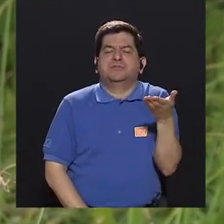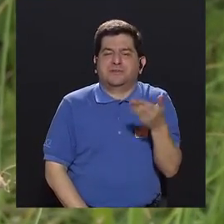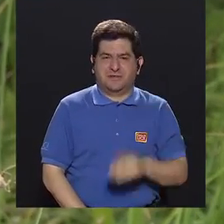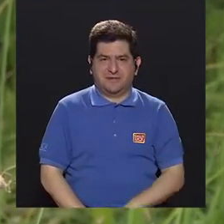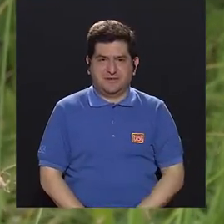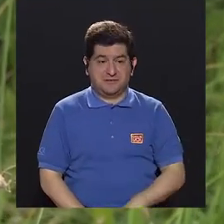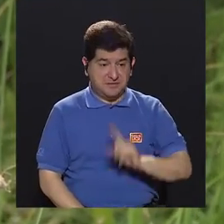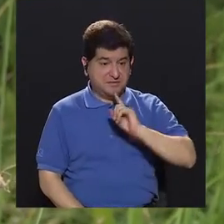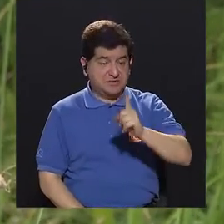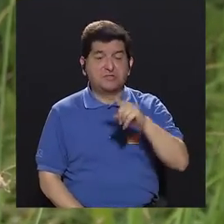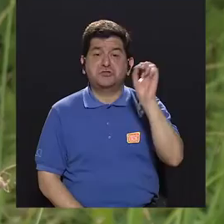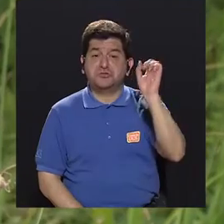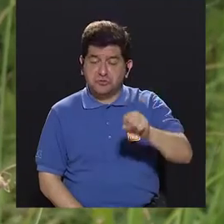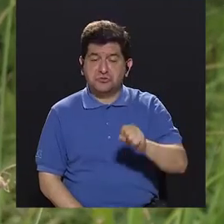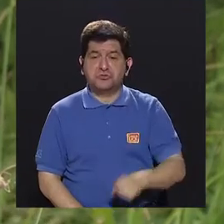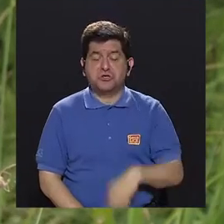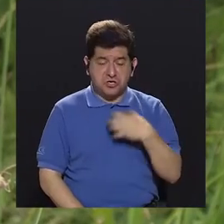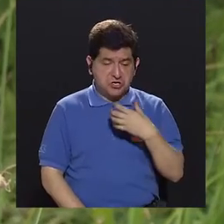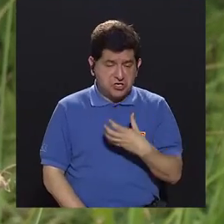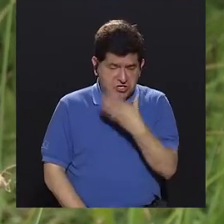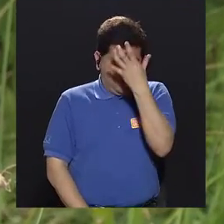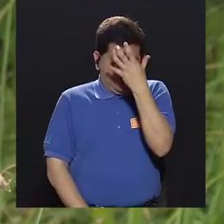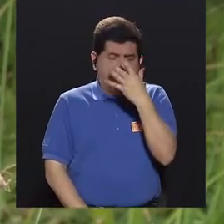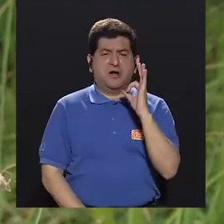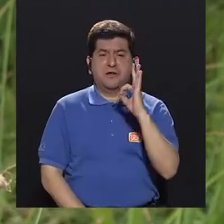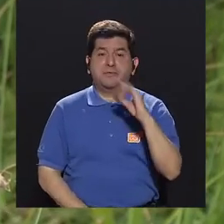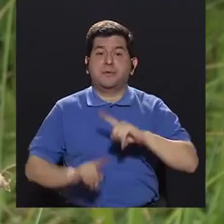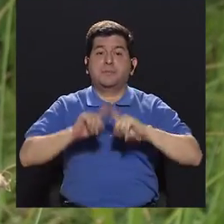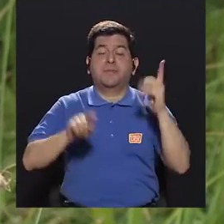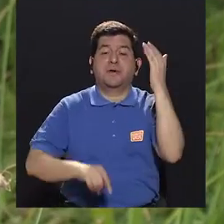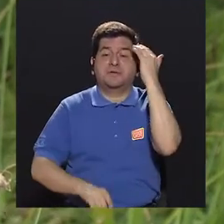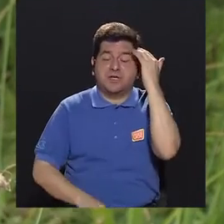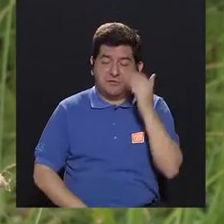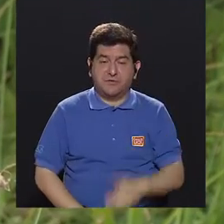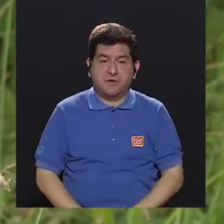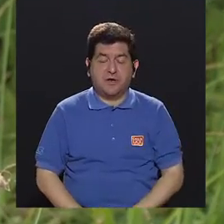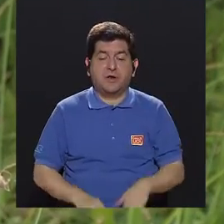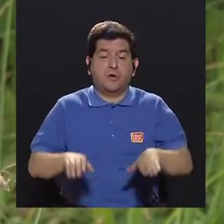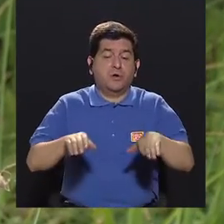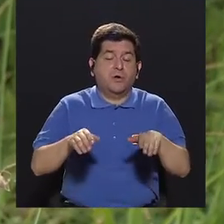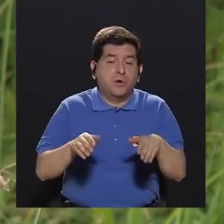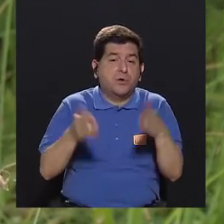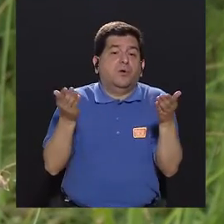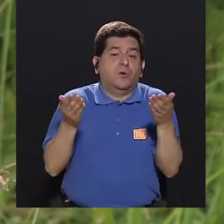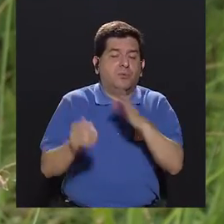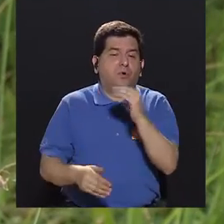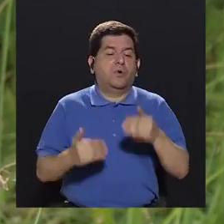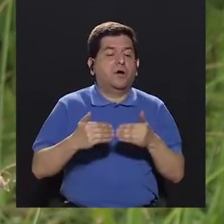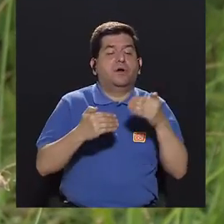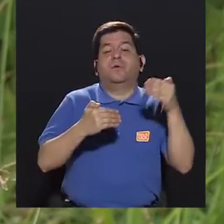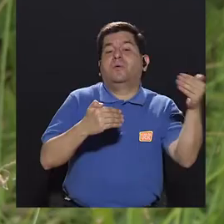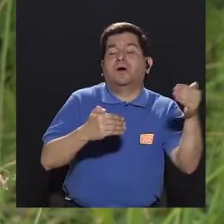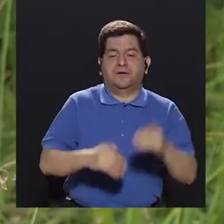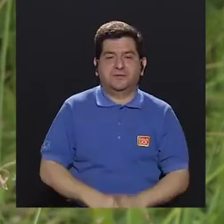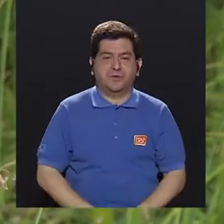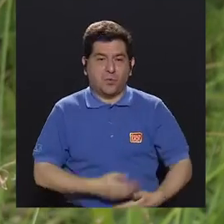si empezamos a decir, sí, está bien enojarse, pero hay que saber cómo y cuándo? ¿Sí? Los bebés